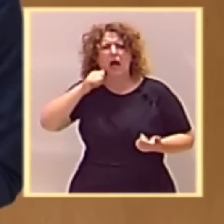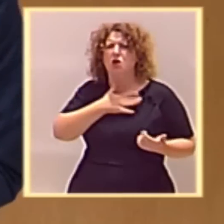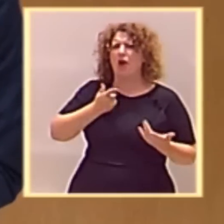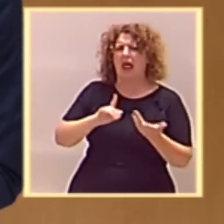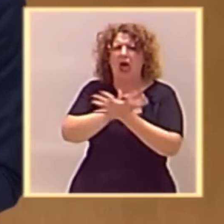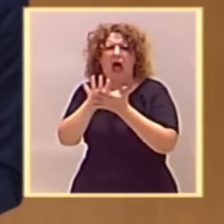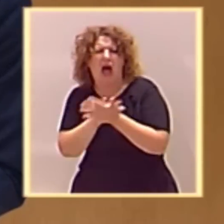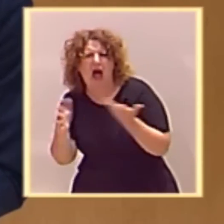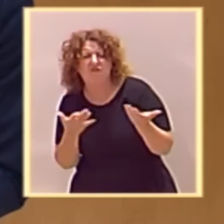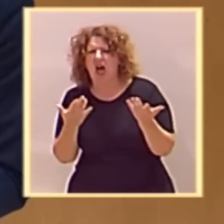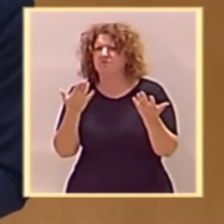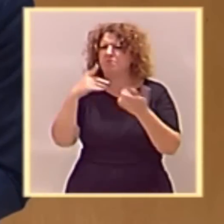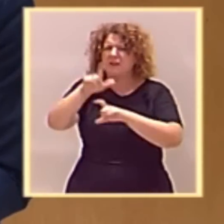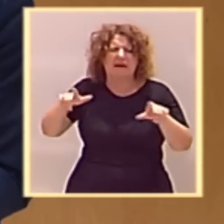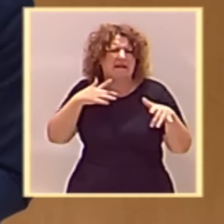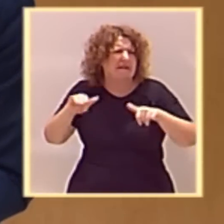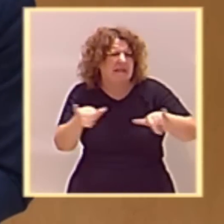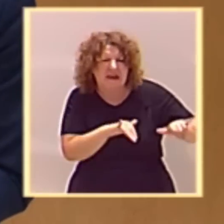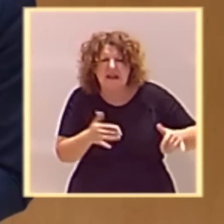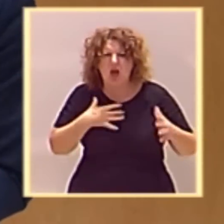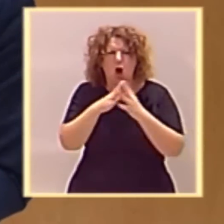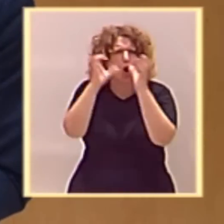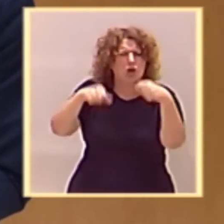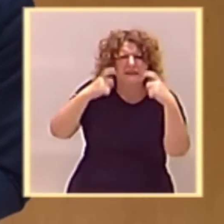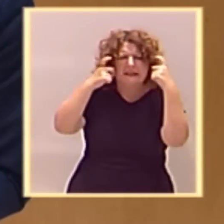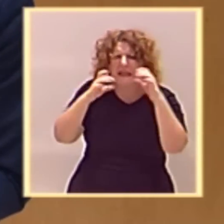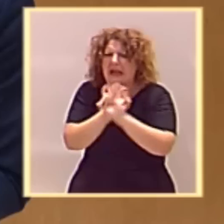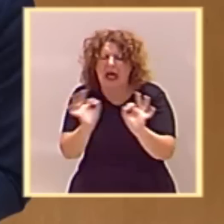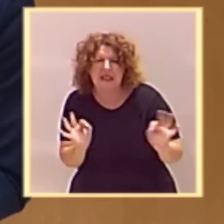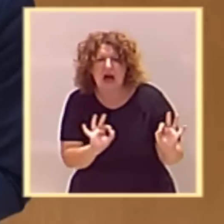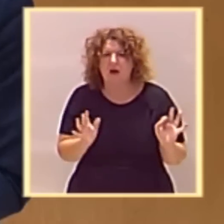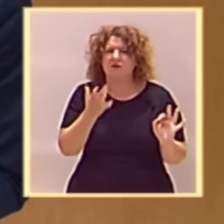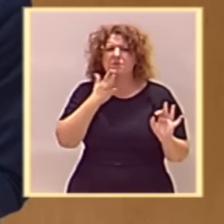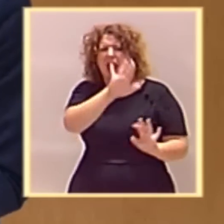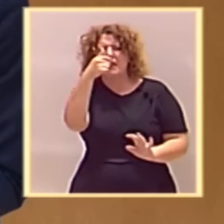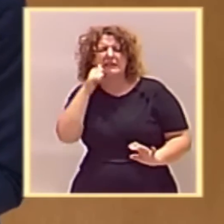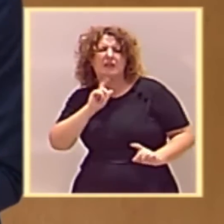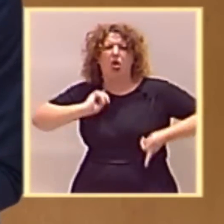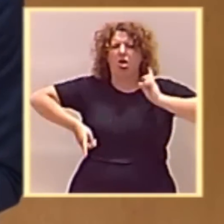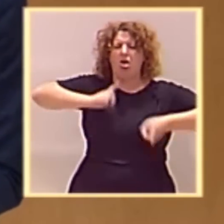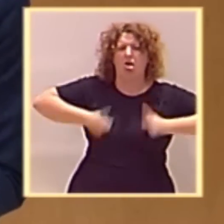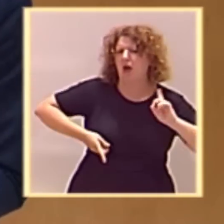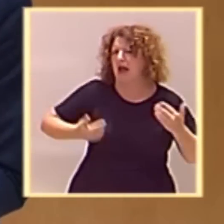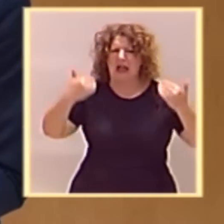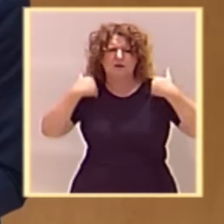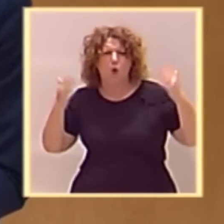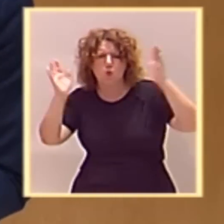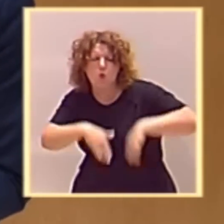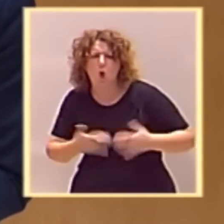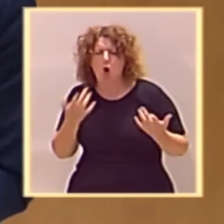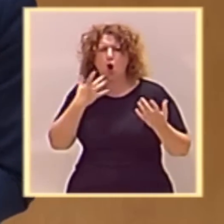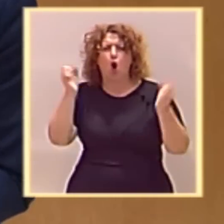rompe consensos. El señor Feijó acusa al señor Sánchez de gobernar de forma déspota y responsable, de romper